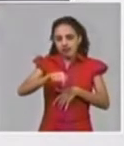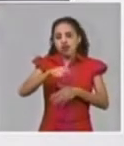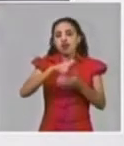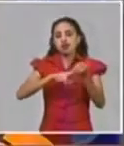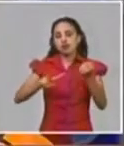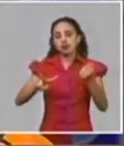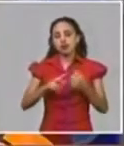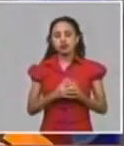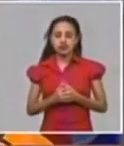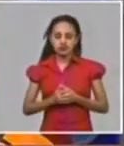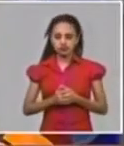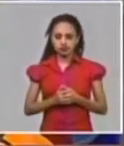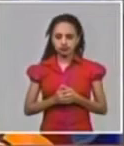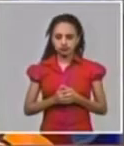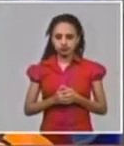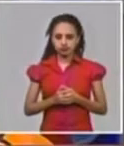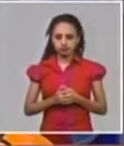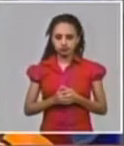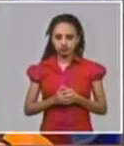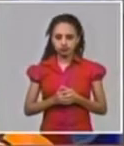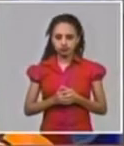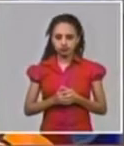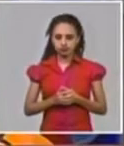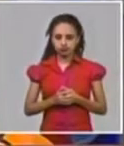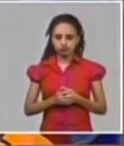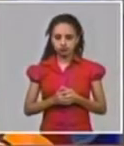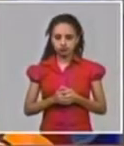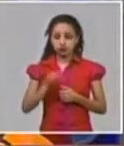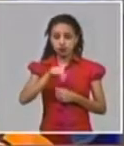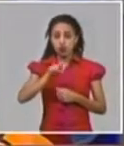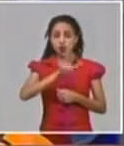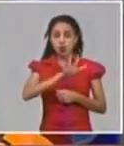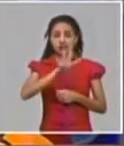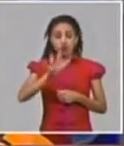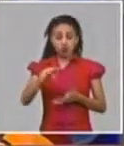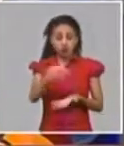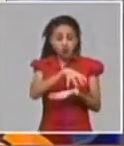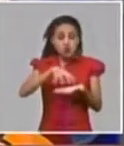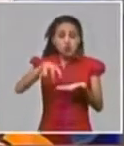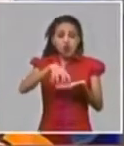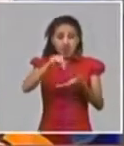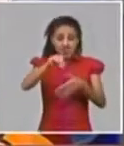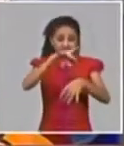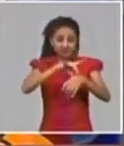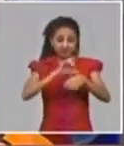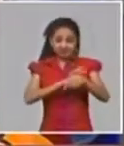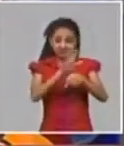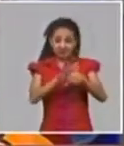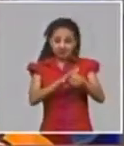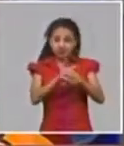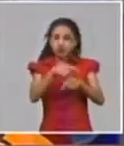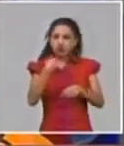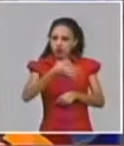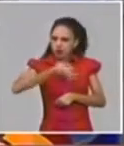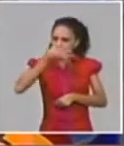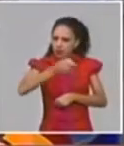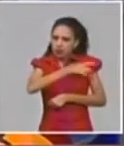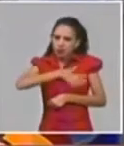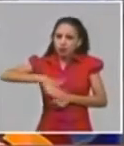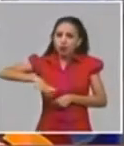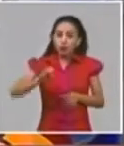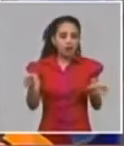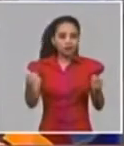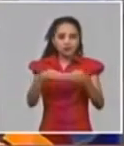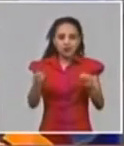territorios en cuanto a los eventos hasta ahora de los 44 eventos que hemos definido y que hemos explicado a la población han sido